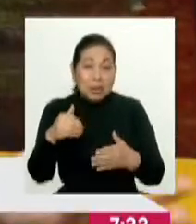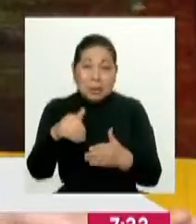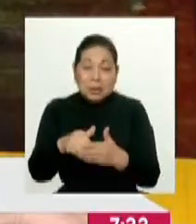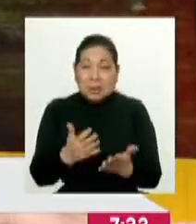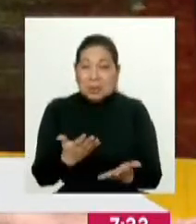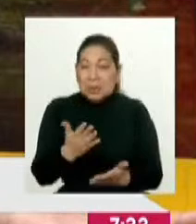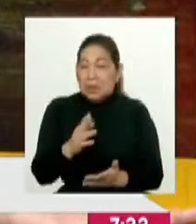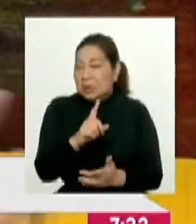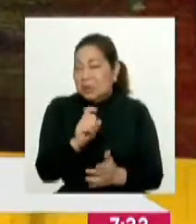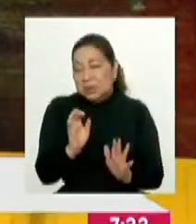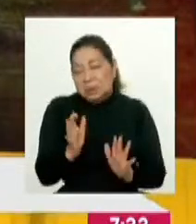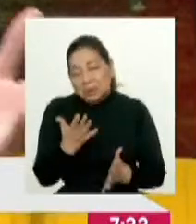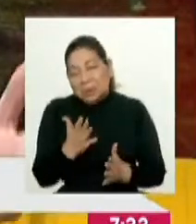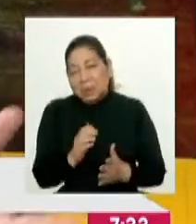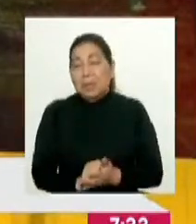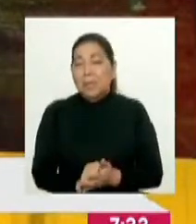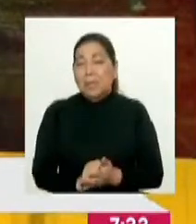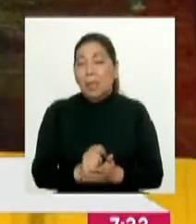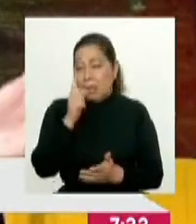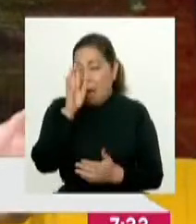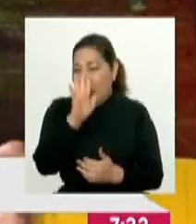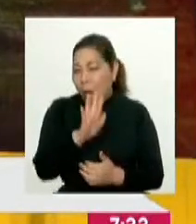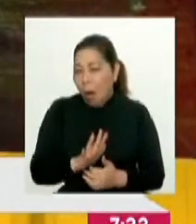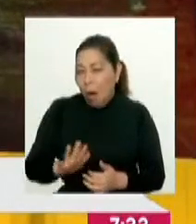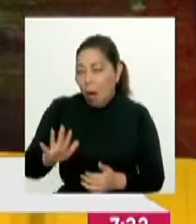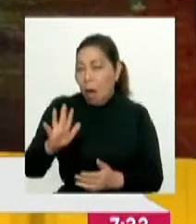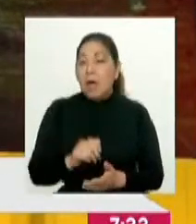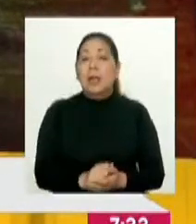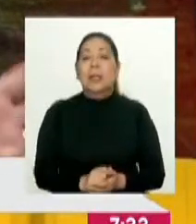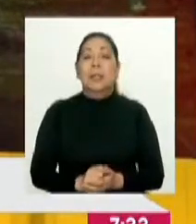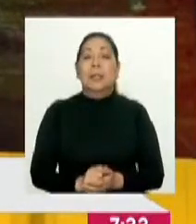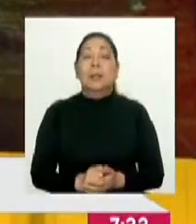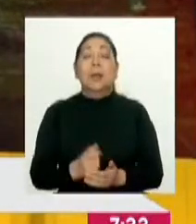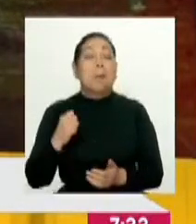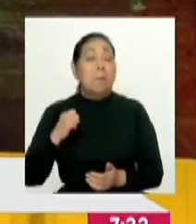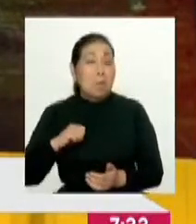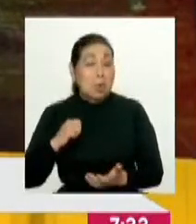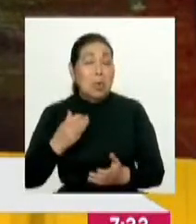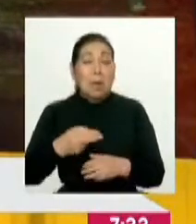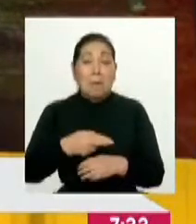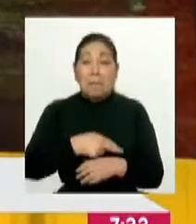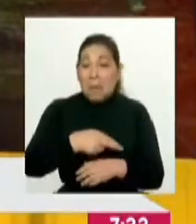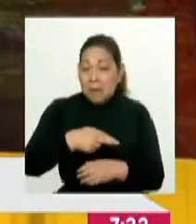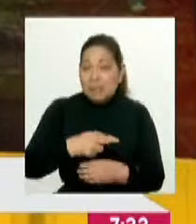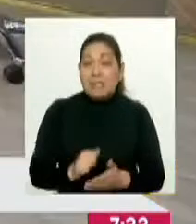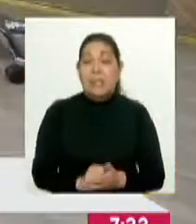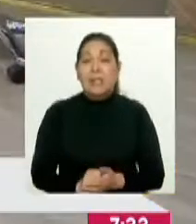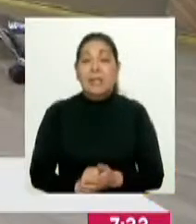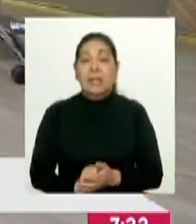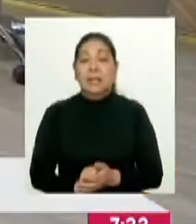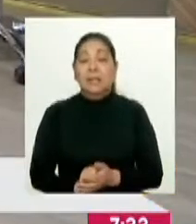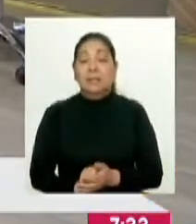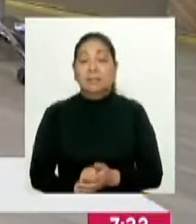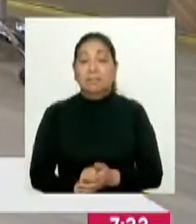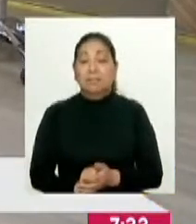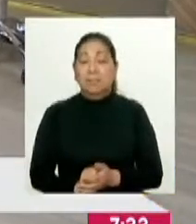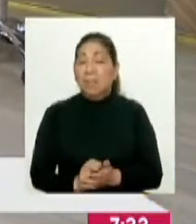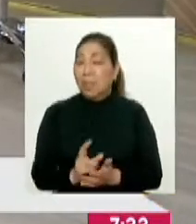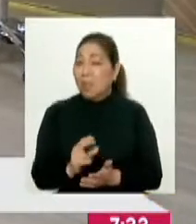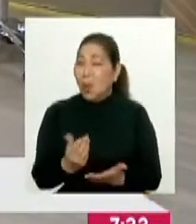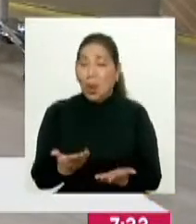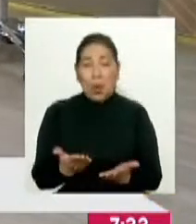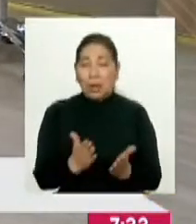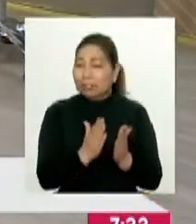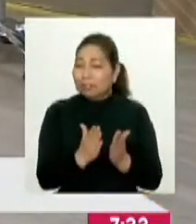que sean casi 100 mil, ¿verdad? Entiendo a nivel nacional, en todo lo que es municipal y regional, no